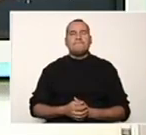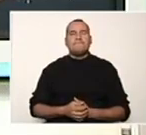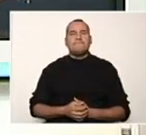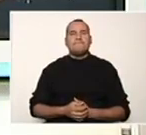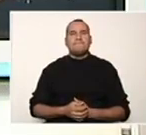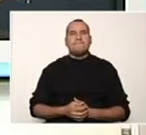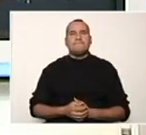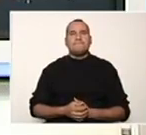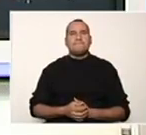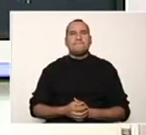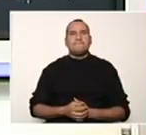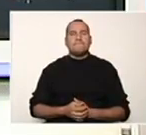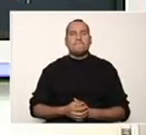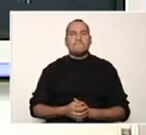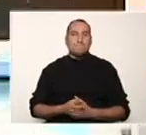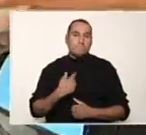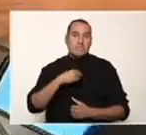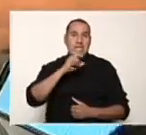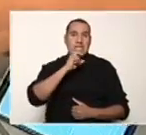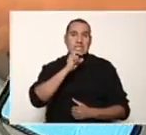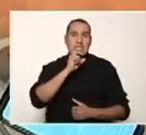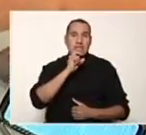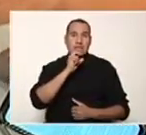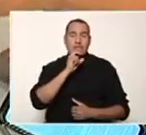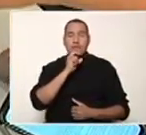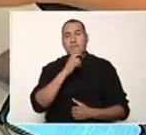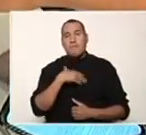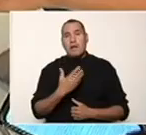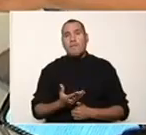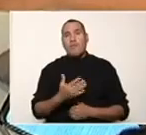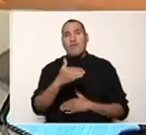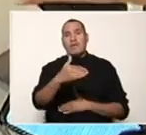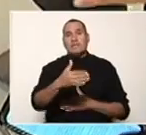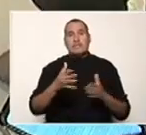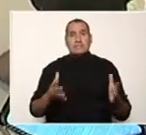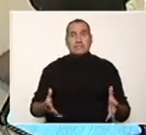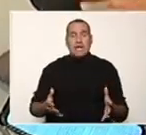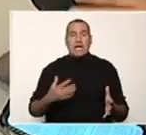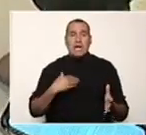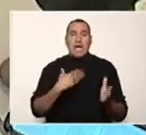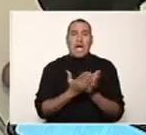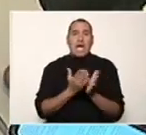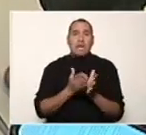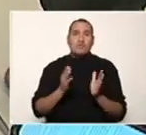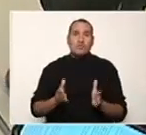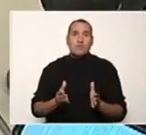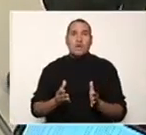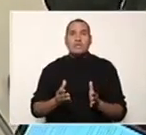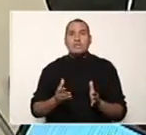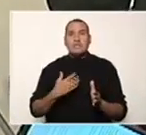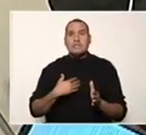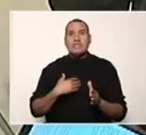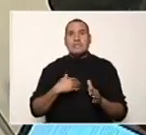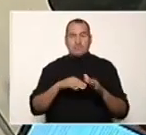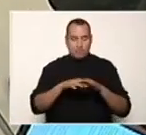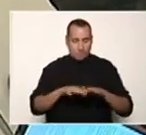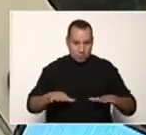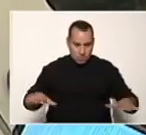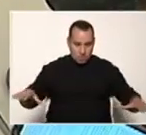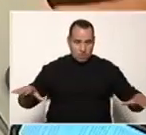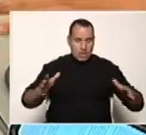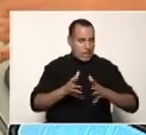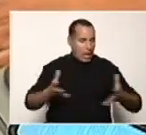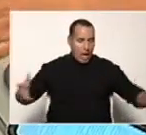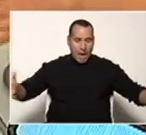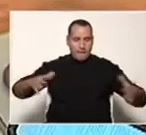Una de las orientaciones que debemos dar es que para hacer uso de la caja aritmética el estudiante debe disponer de una superficie lo suficientemente